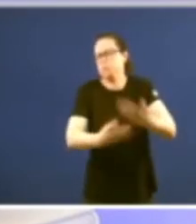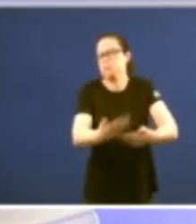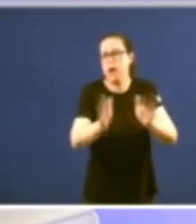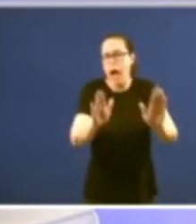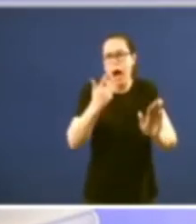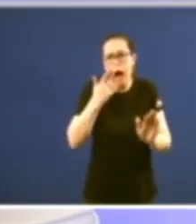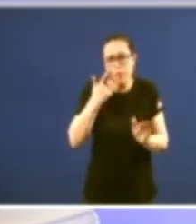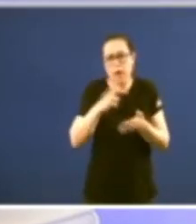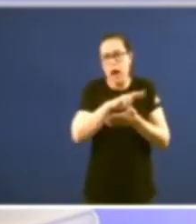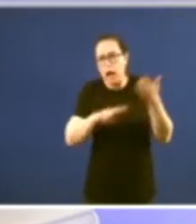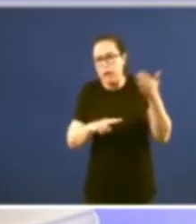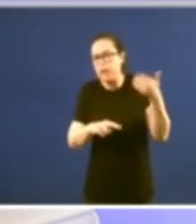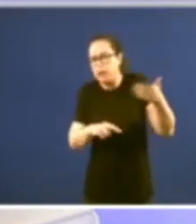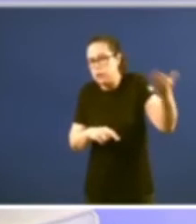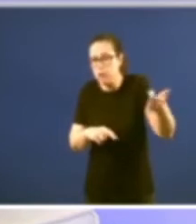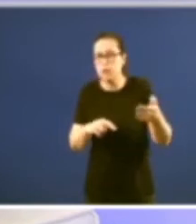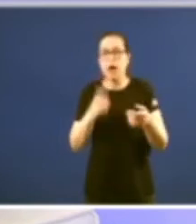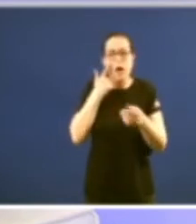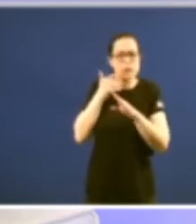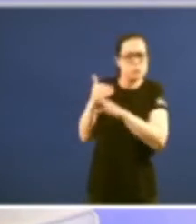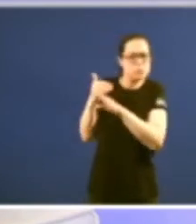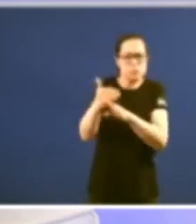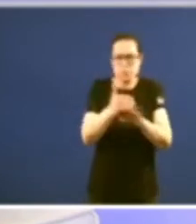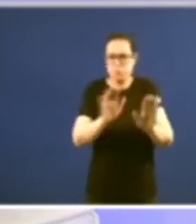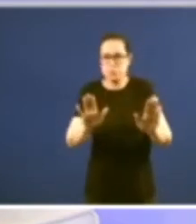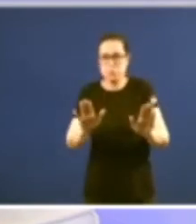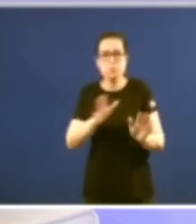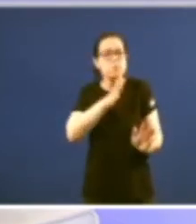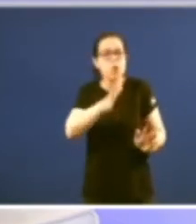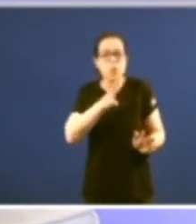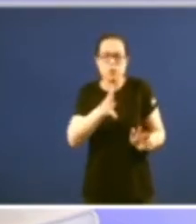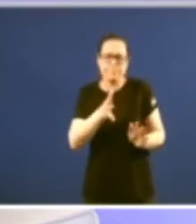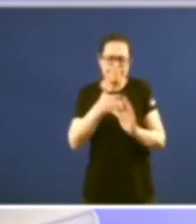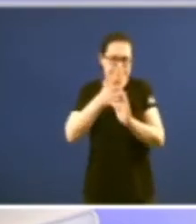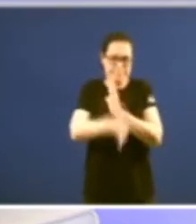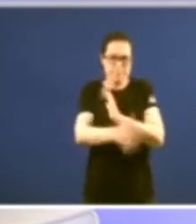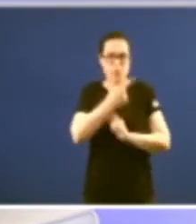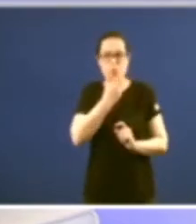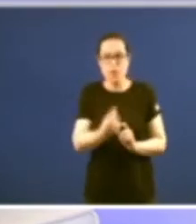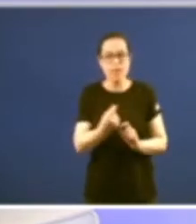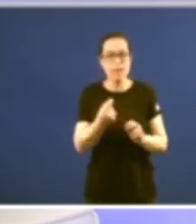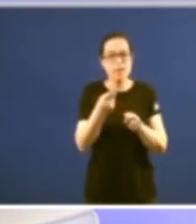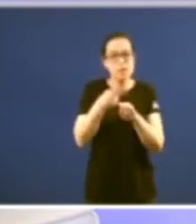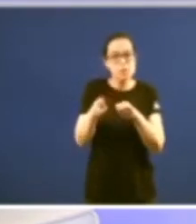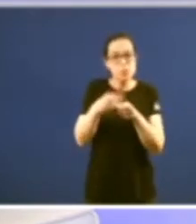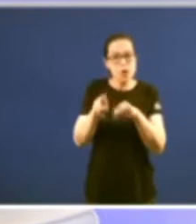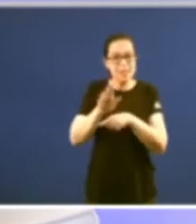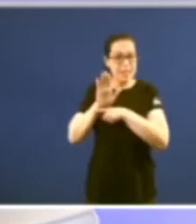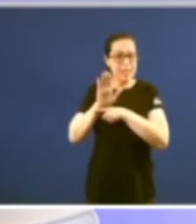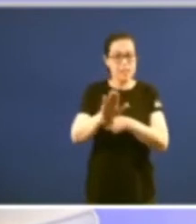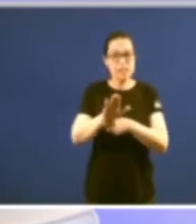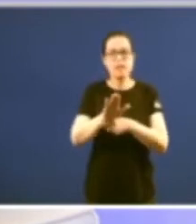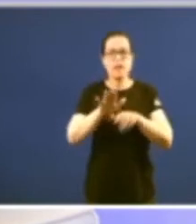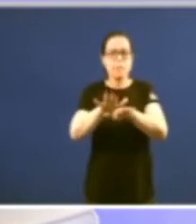Galicia xa veremos o que facemos cas demais por que razón? é moi fácil de explicar porque había representación política nacionalista no